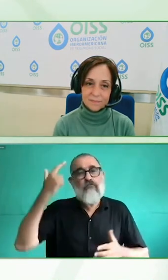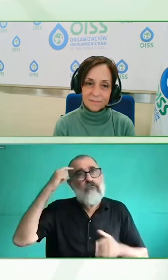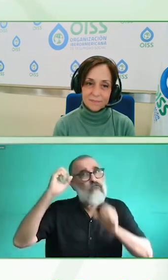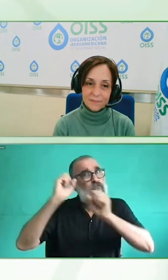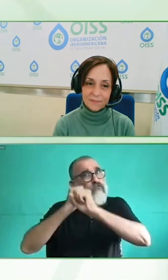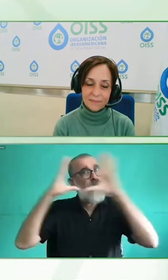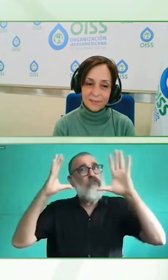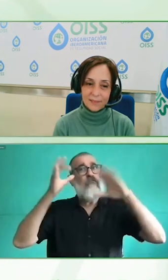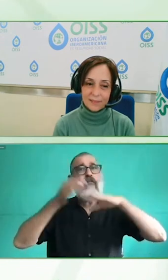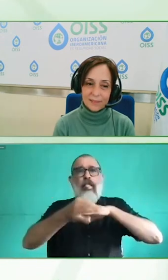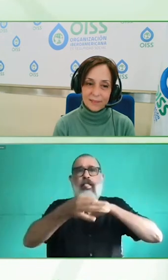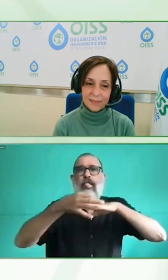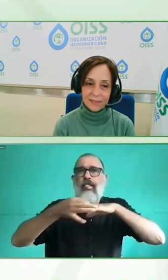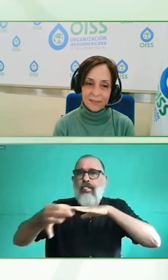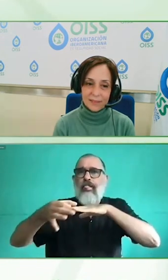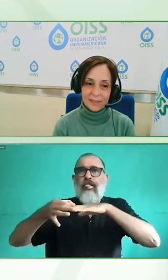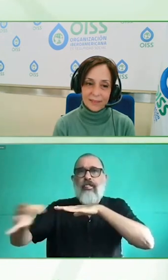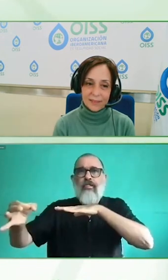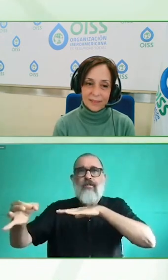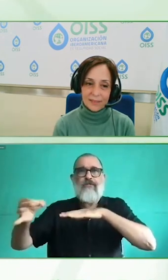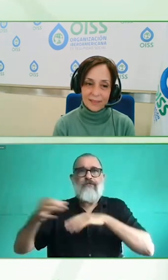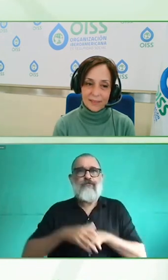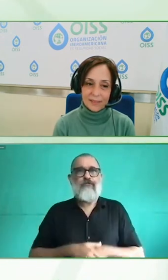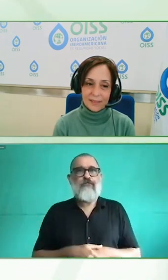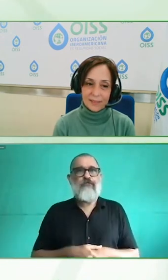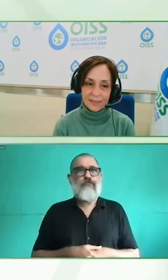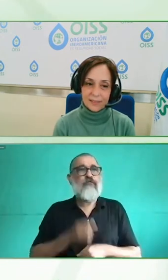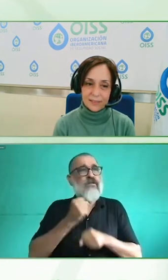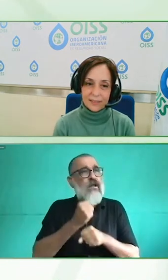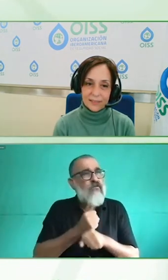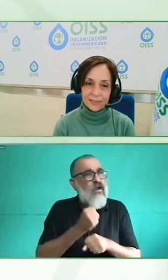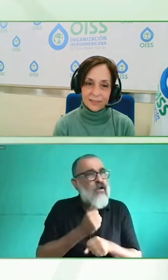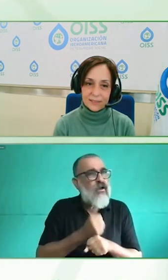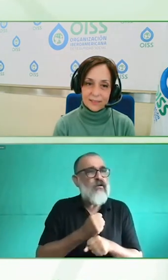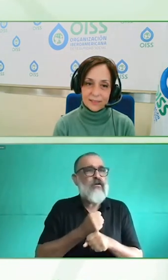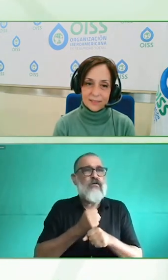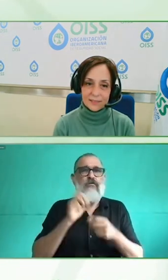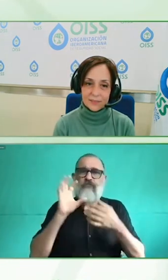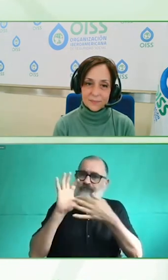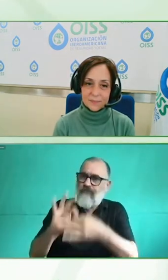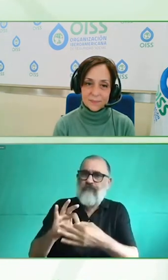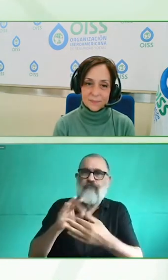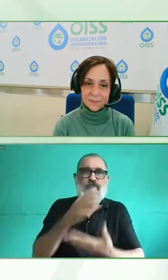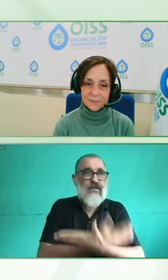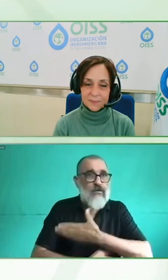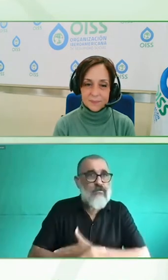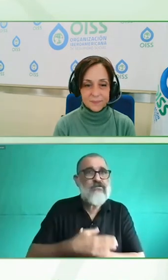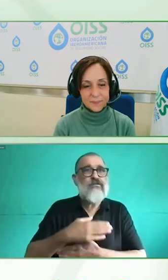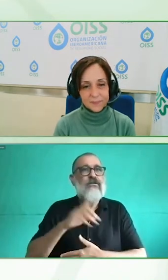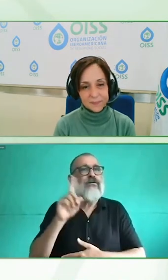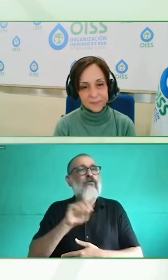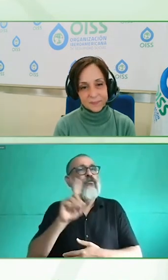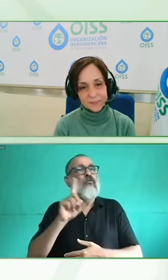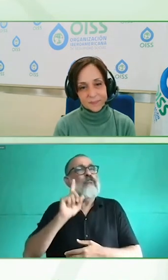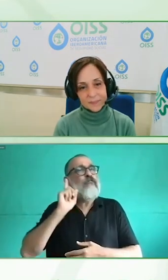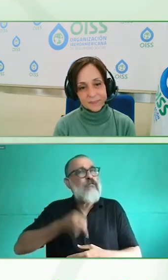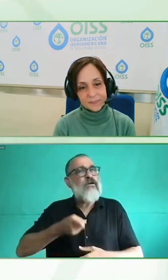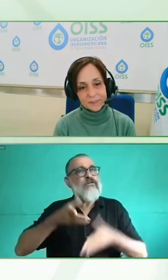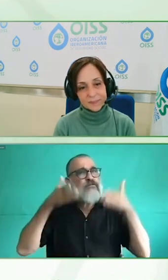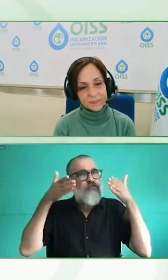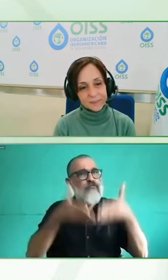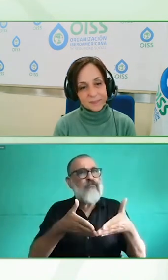vernos como islas más bien es sumamente importante